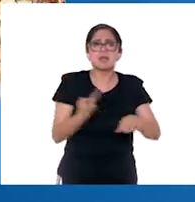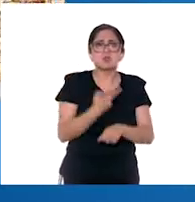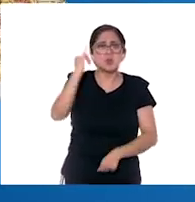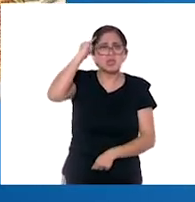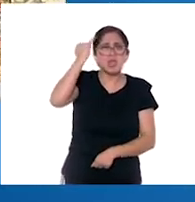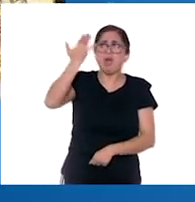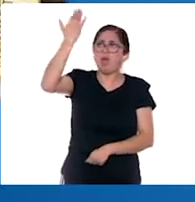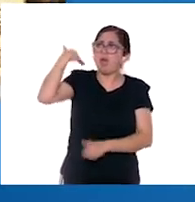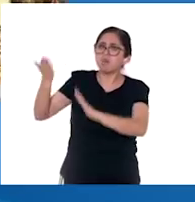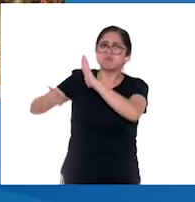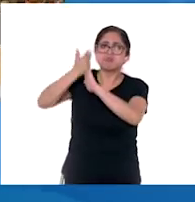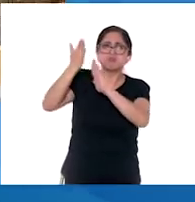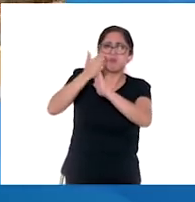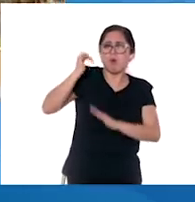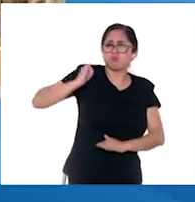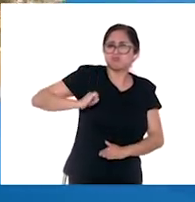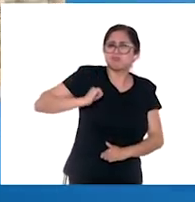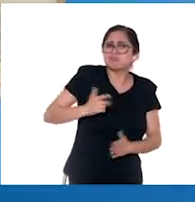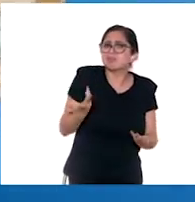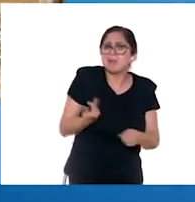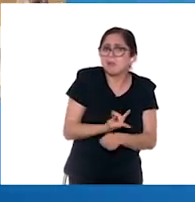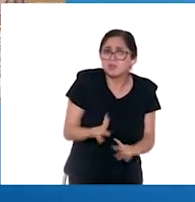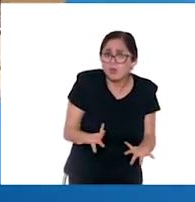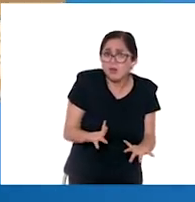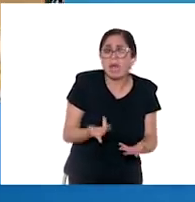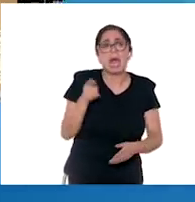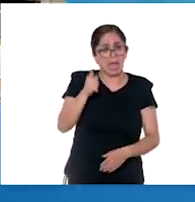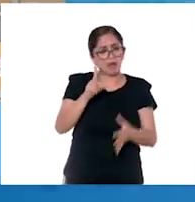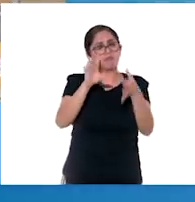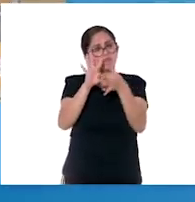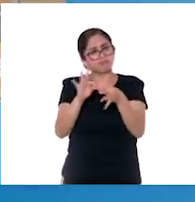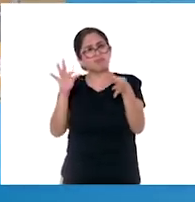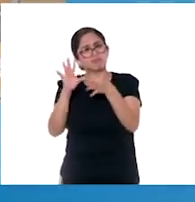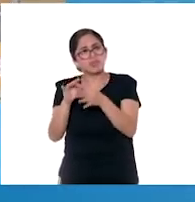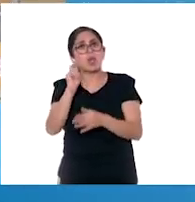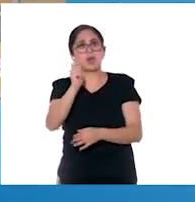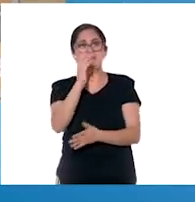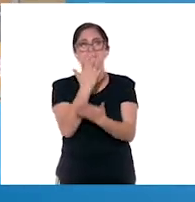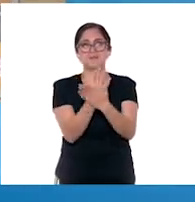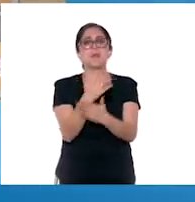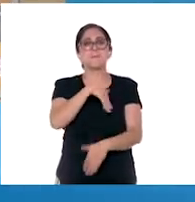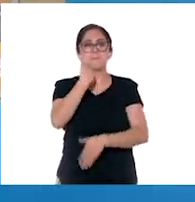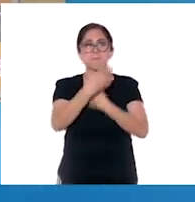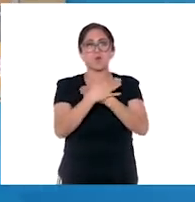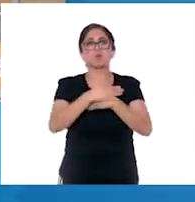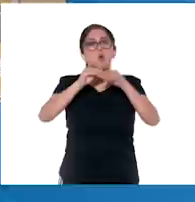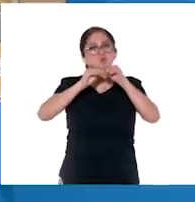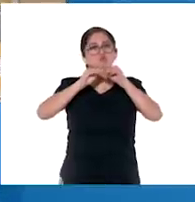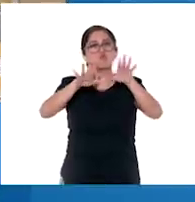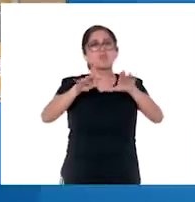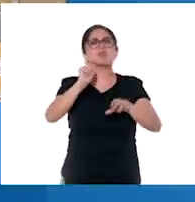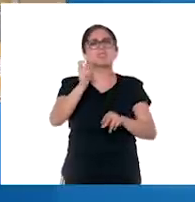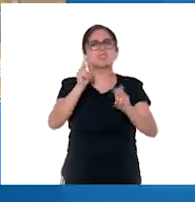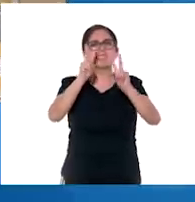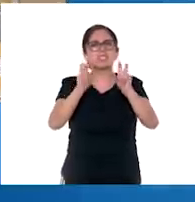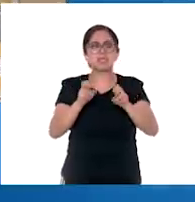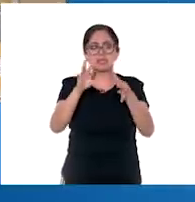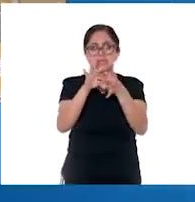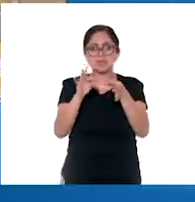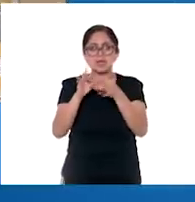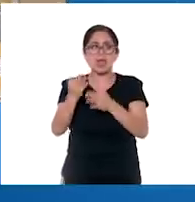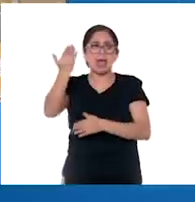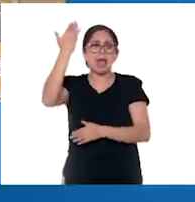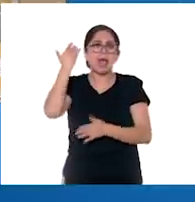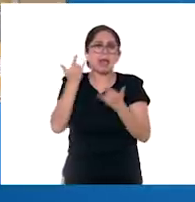prehispánicas? Para conocer todos los detalles de lo que pasó en este periodo, no te pierdas el próximo episodio de La Trama del